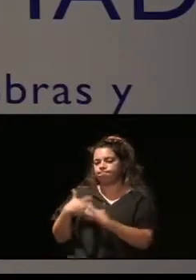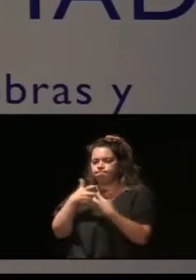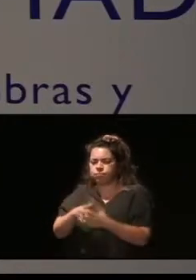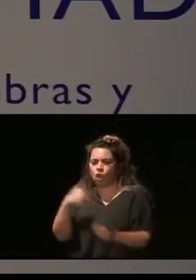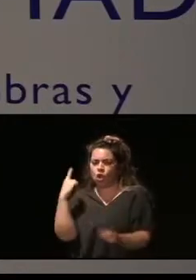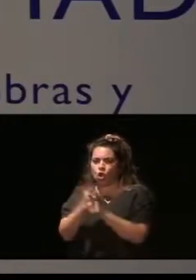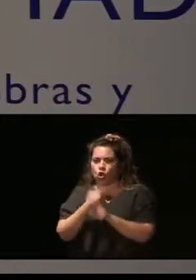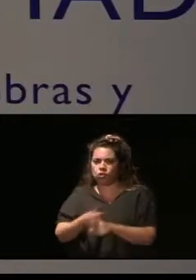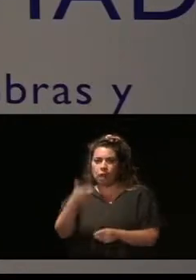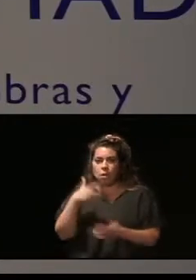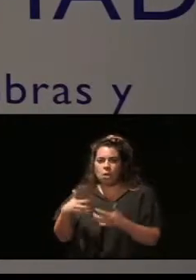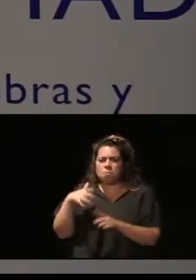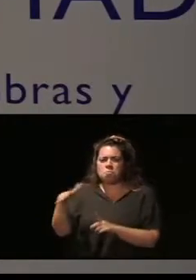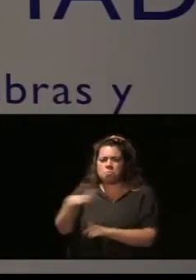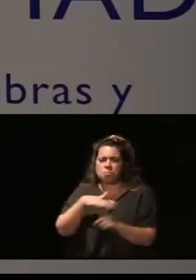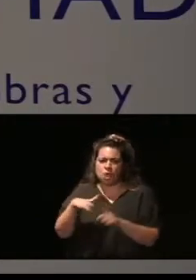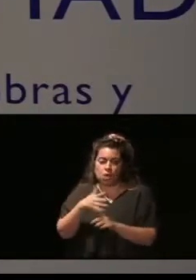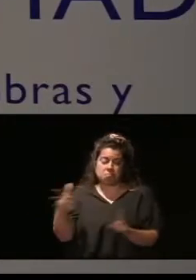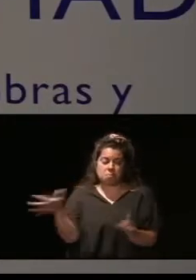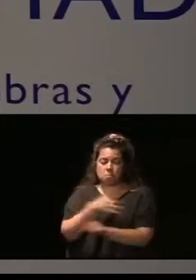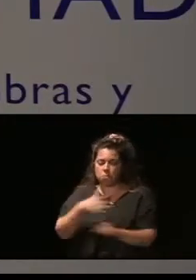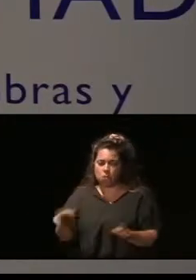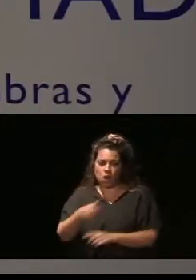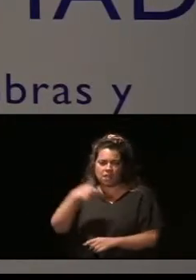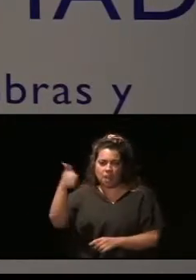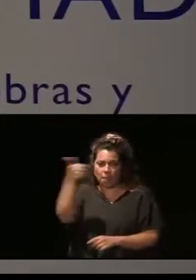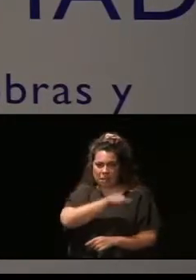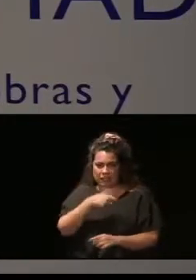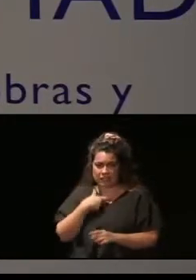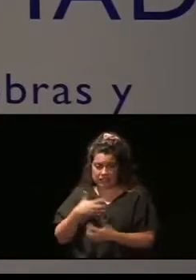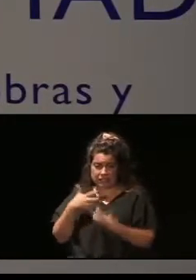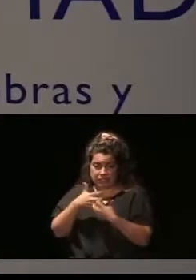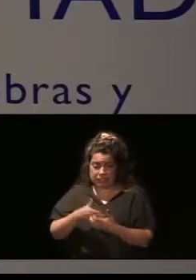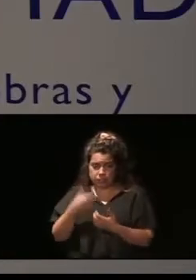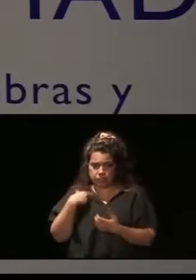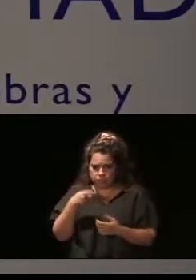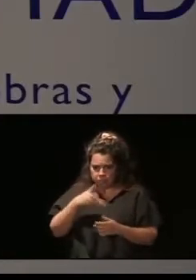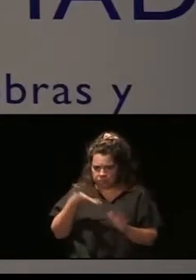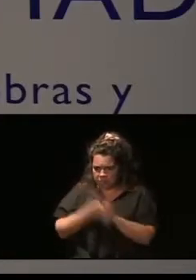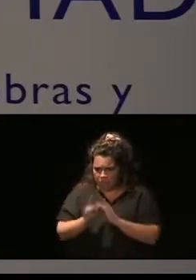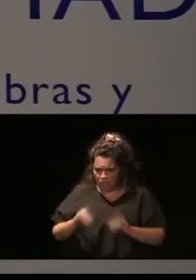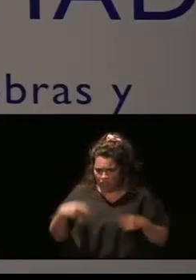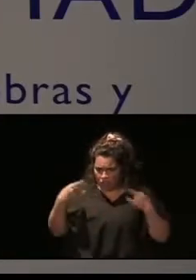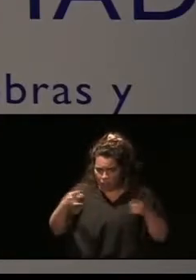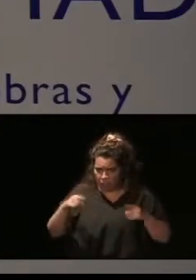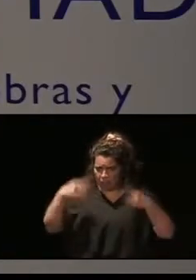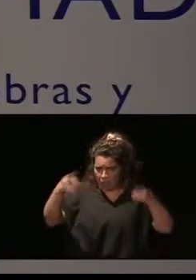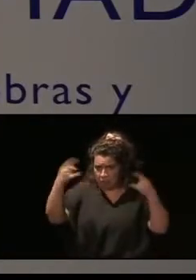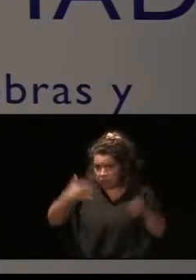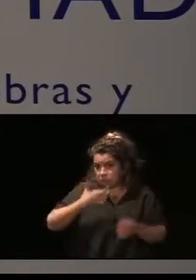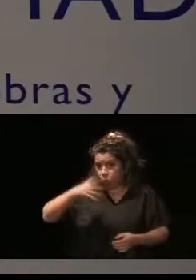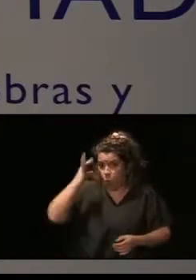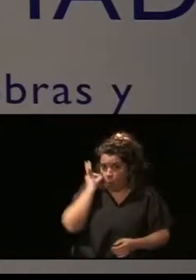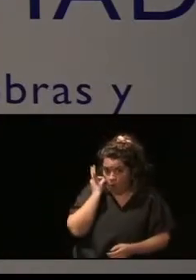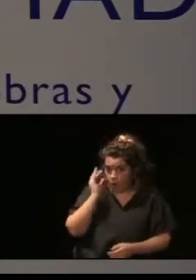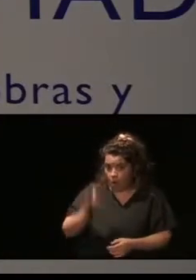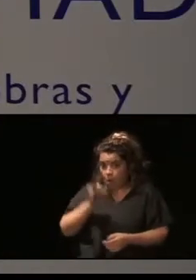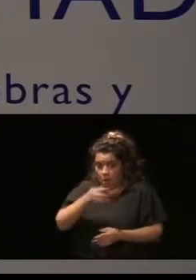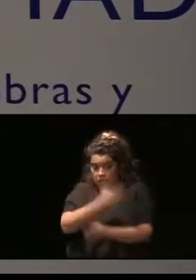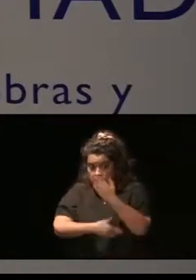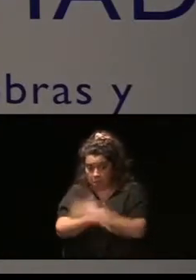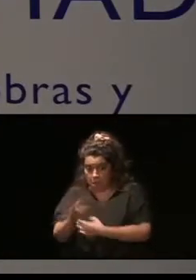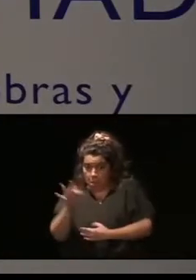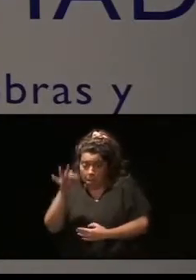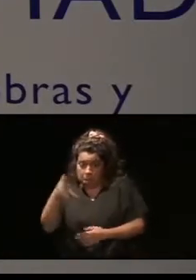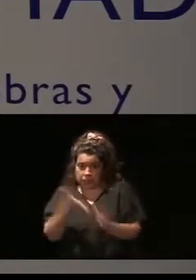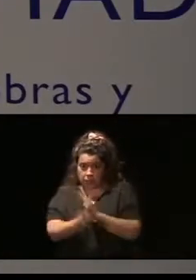medidas se hacían referencias muy explícitas precisamente a estas dobles y triples discriminaciones y entre ellas se establecía la necesidad de contar